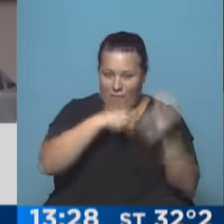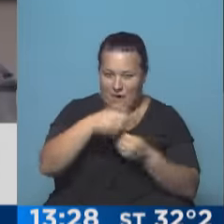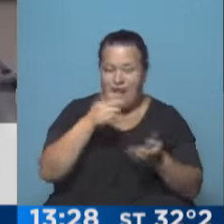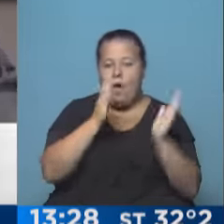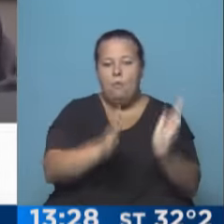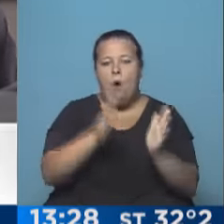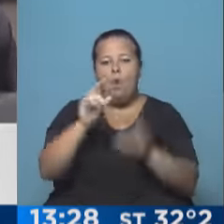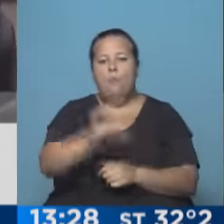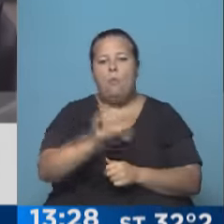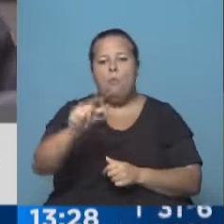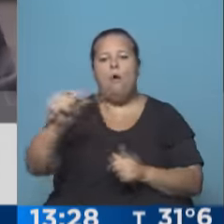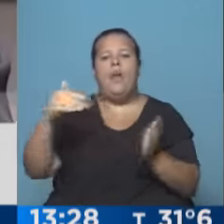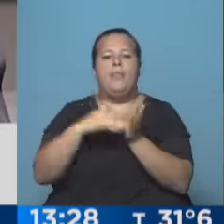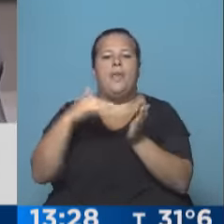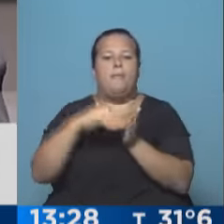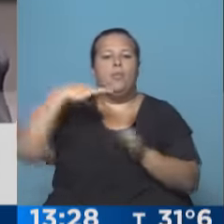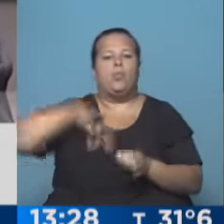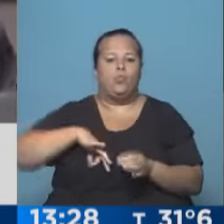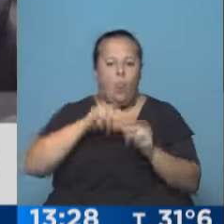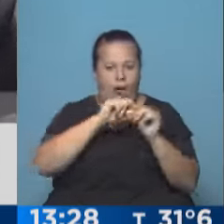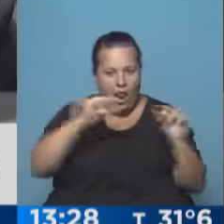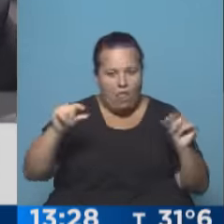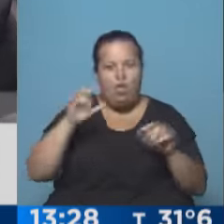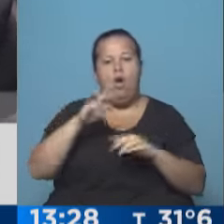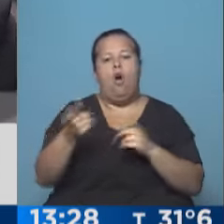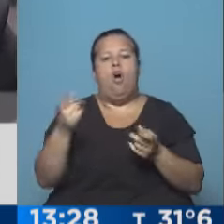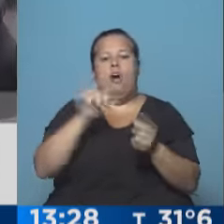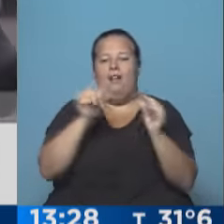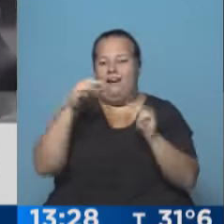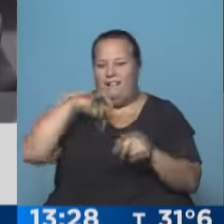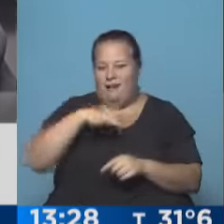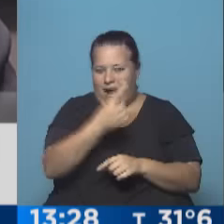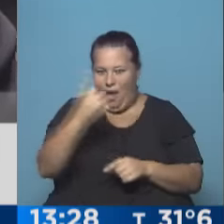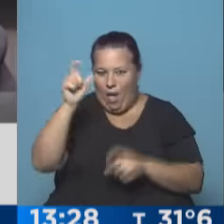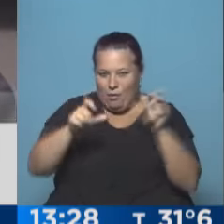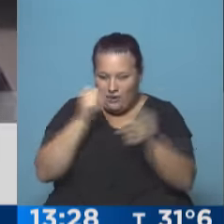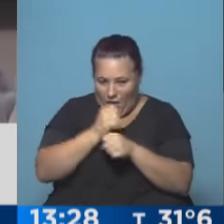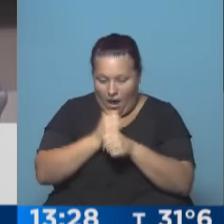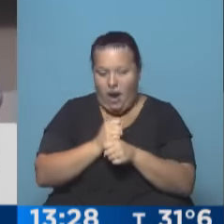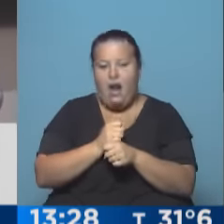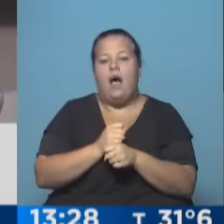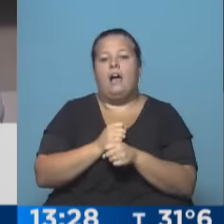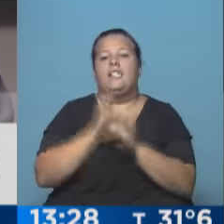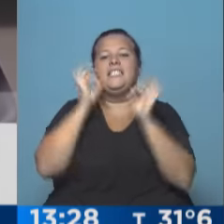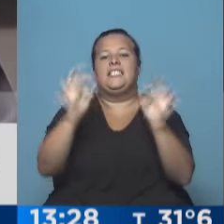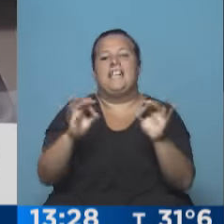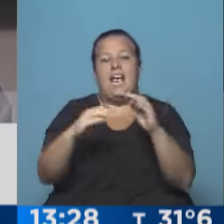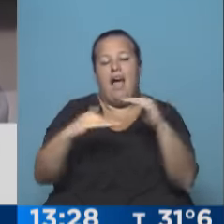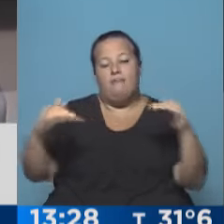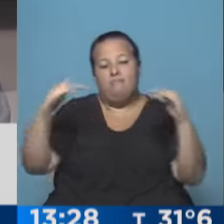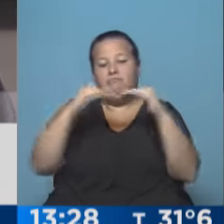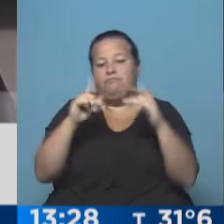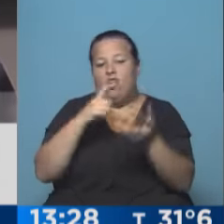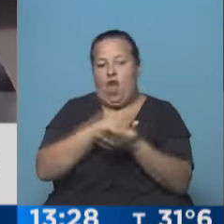las asignaciones de acuerdo al monto de ingresos o de remuneraciones que tenía el trabajador y llegaba a un nivel en el cual